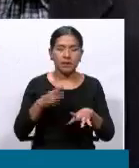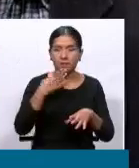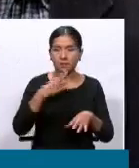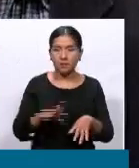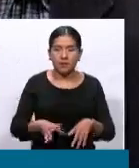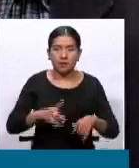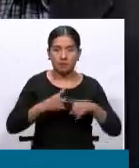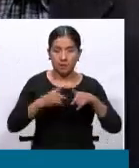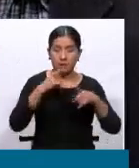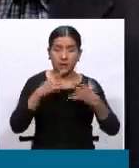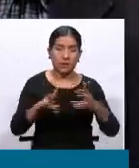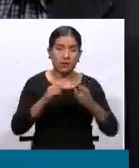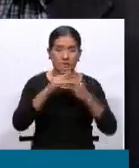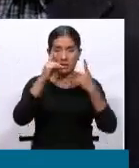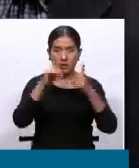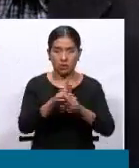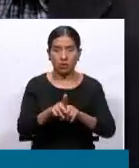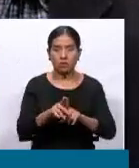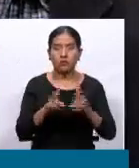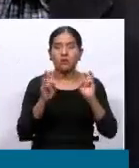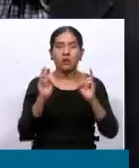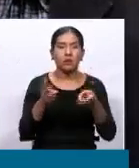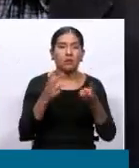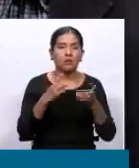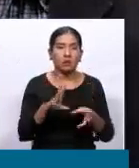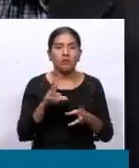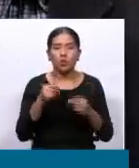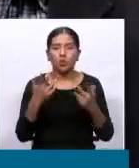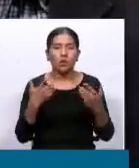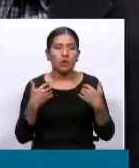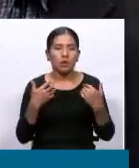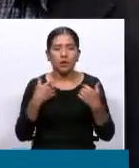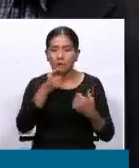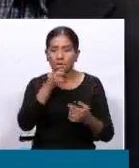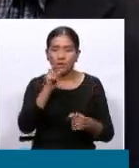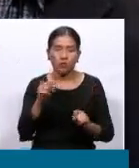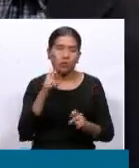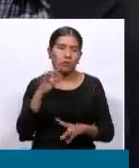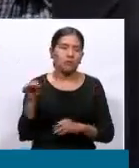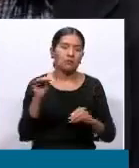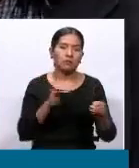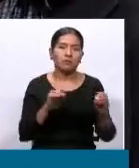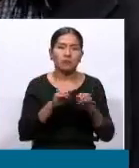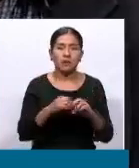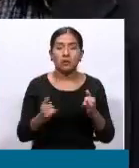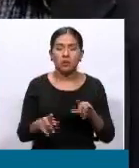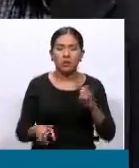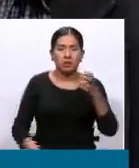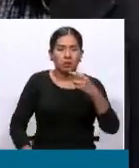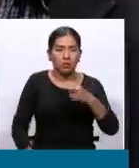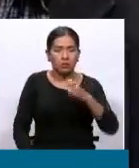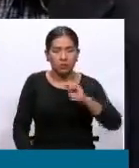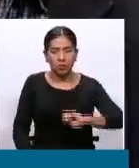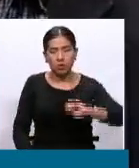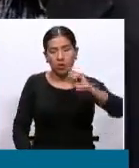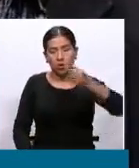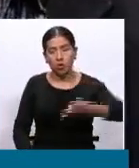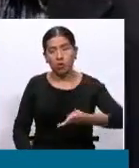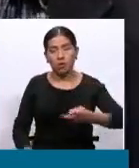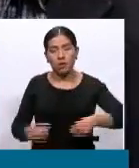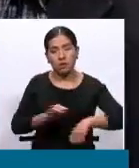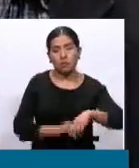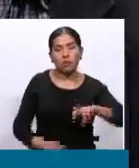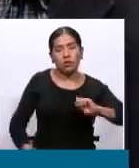coparticipación tributaria no van a tener un incremento sustancial. No se va a duplicar la coparticipación tributaria.